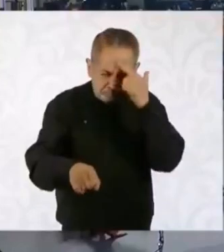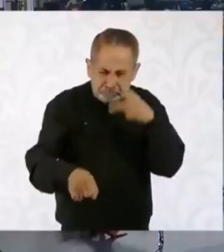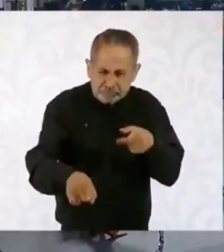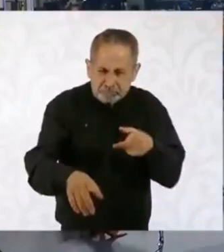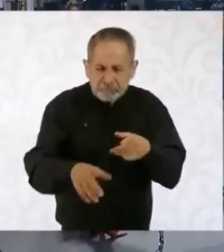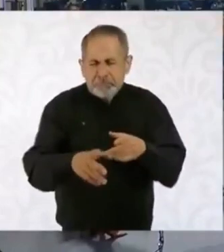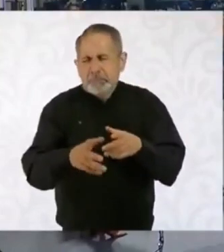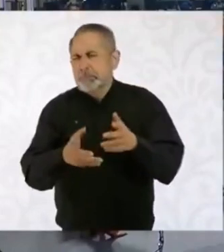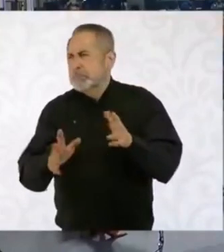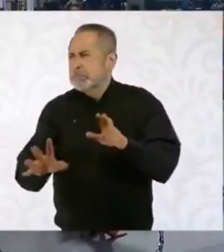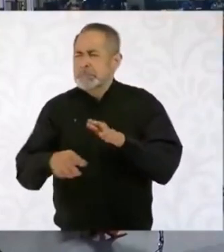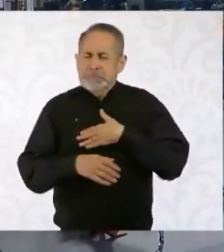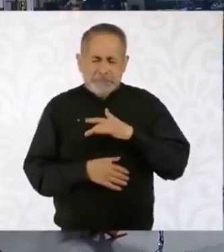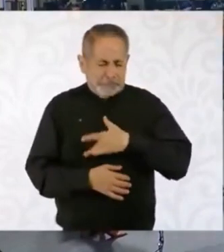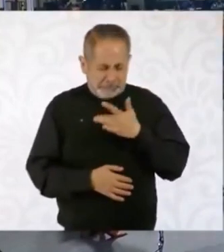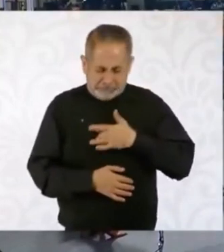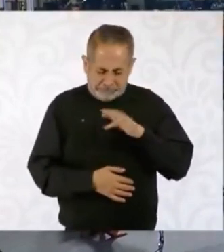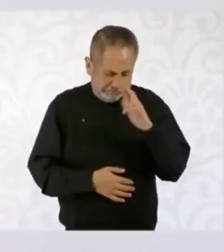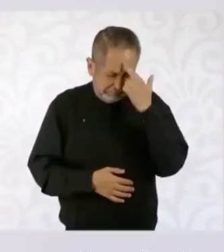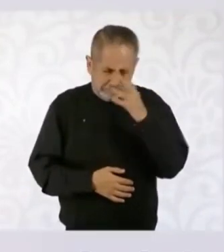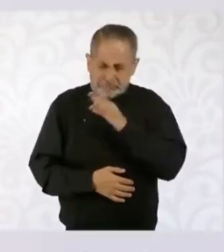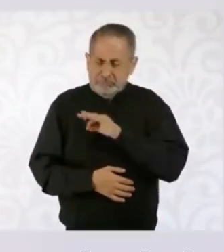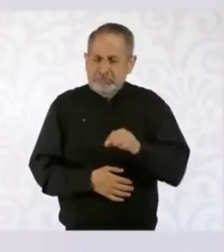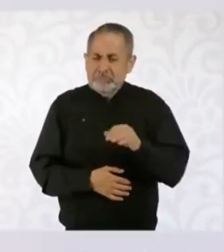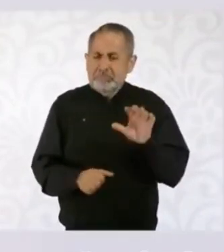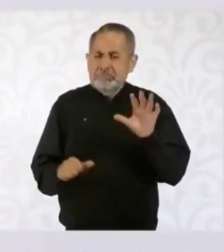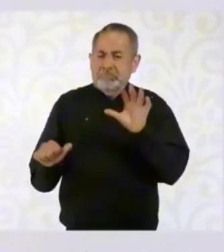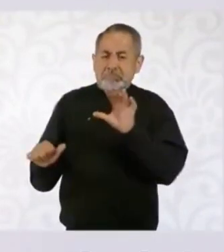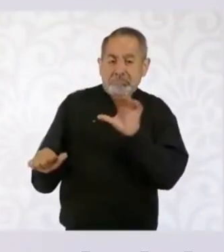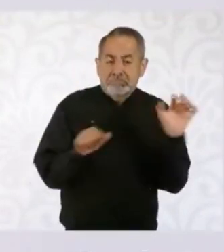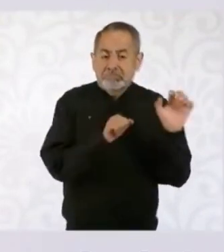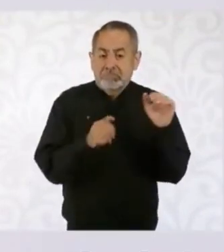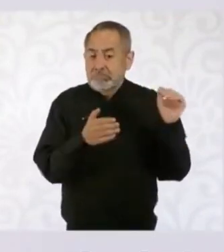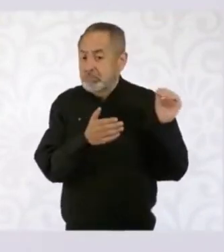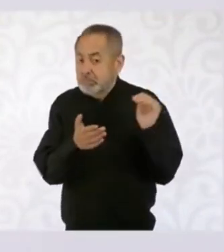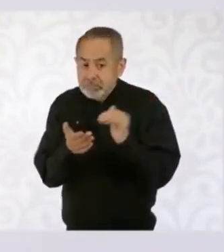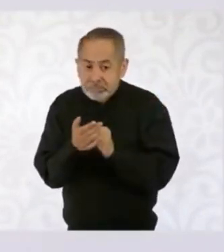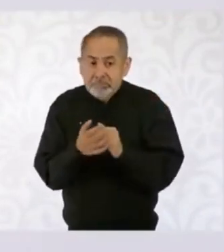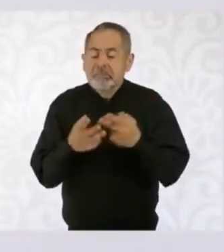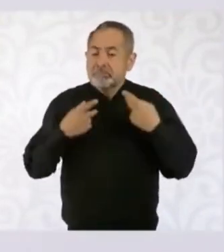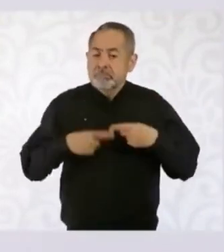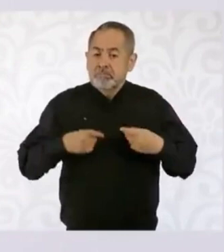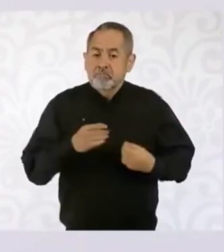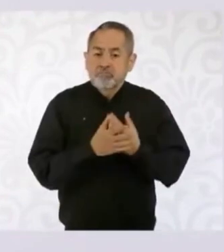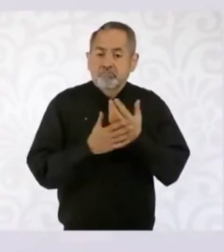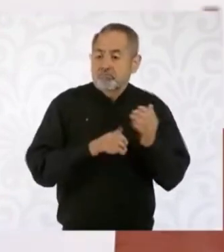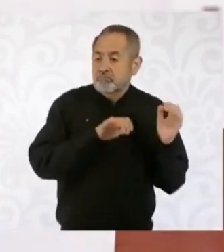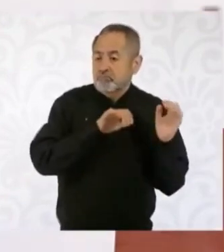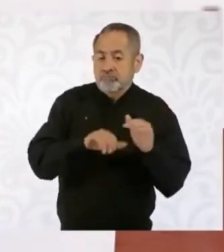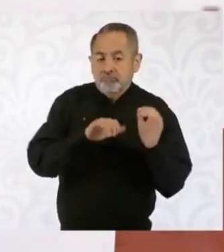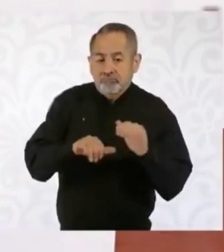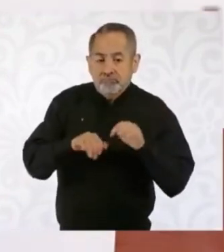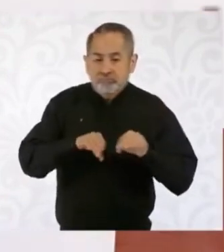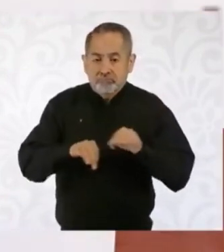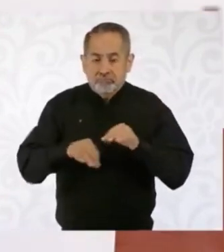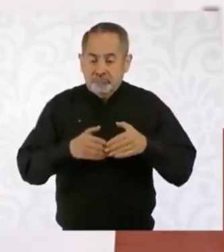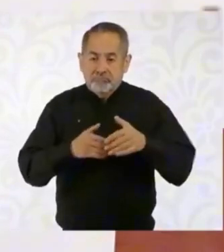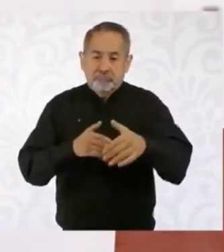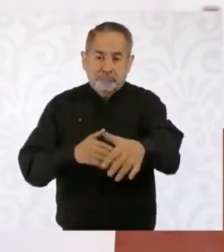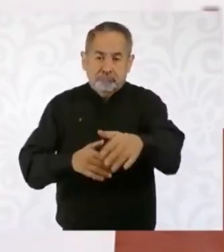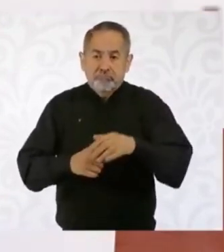Son, sin mal no recuerdo, son alrededor de 600 mil empleos que se van a generar con los trenes. ¿En este siglo?